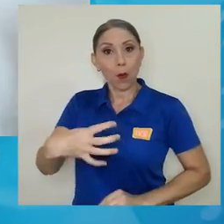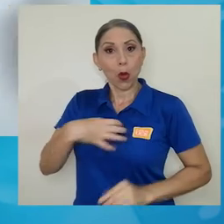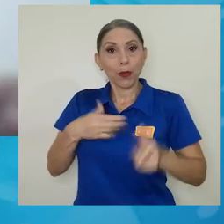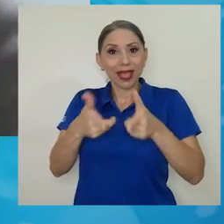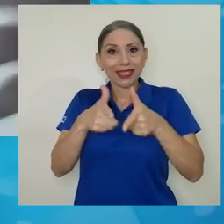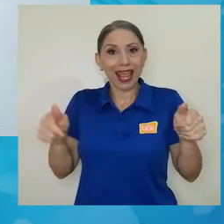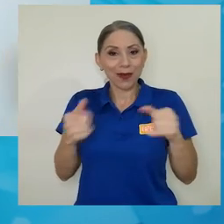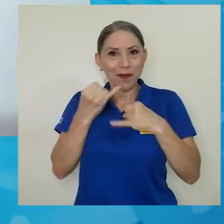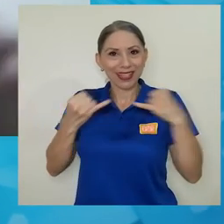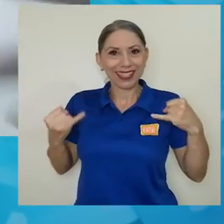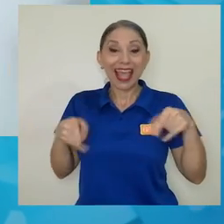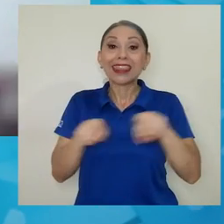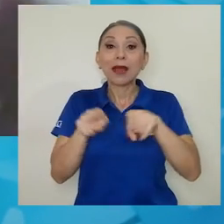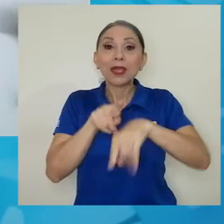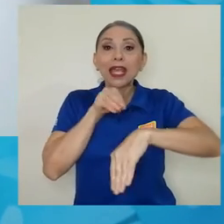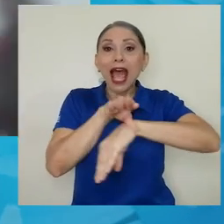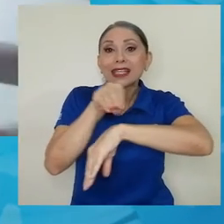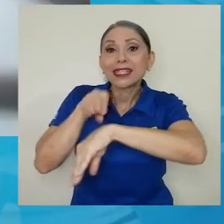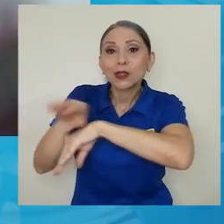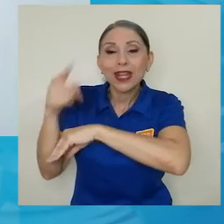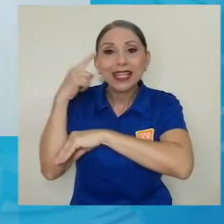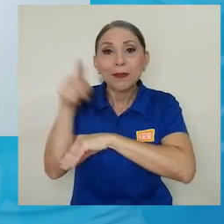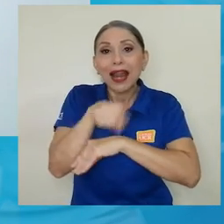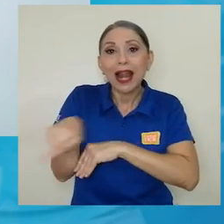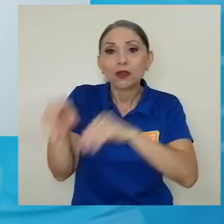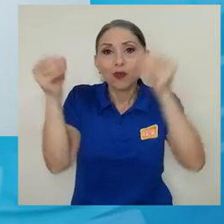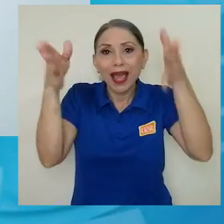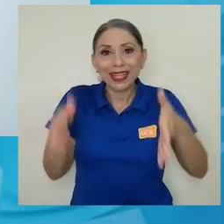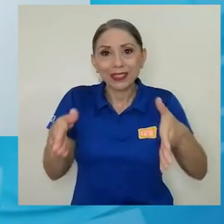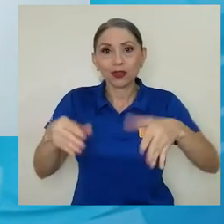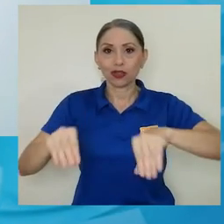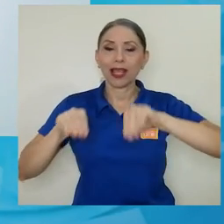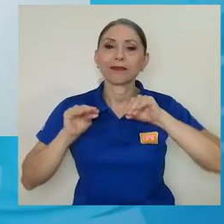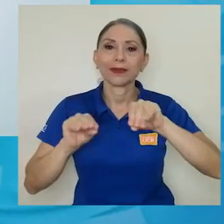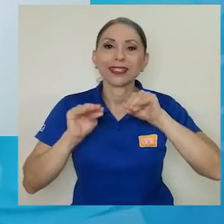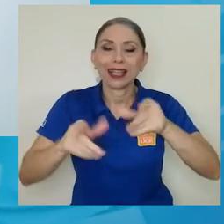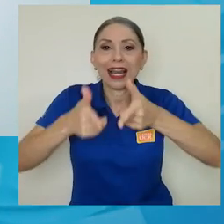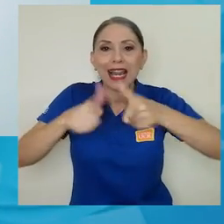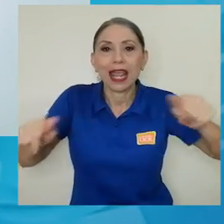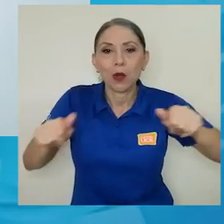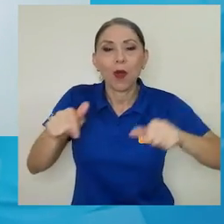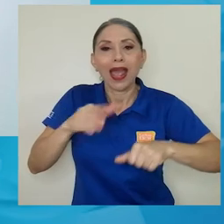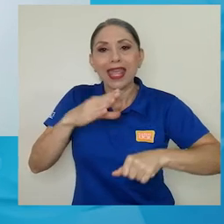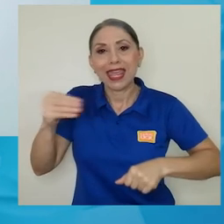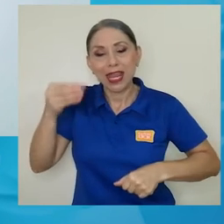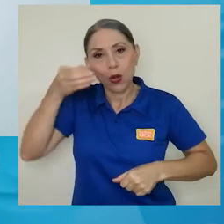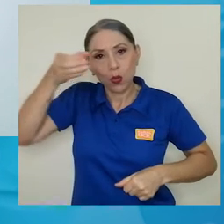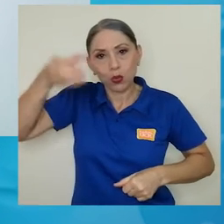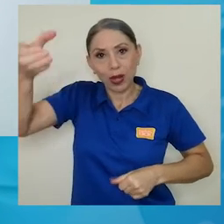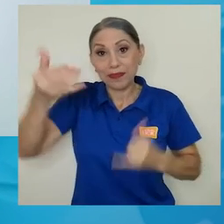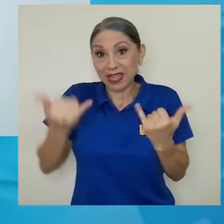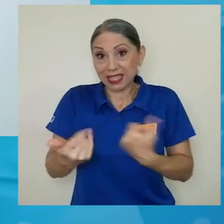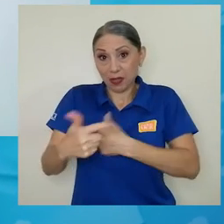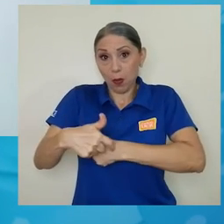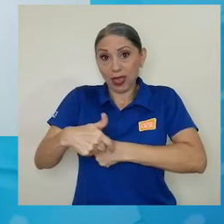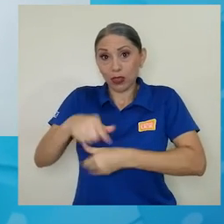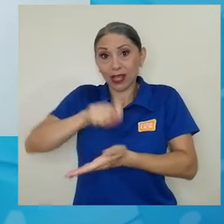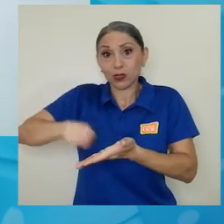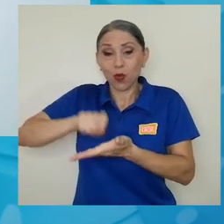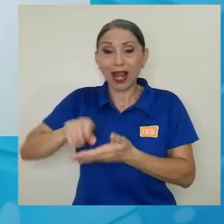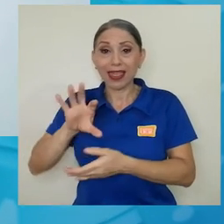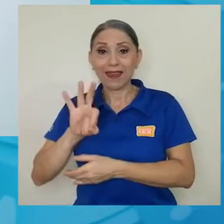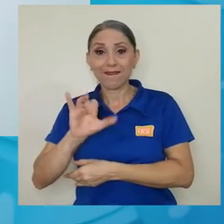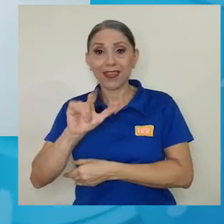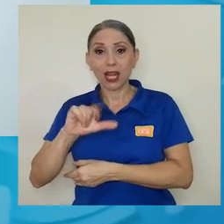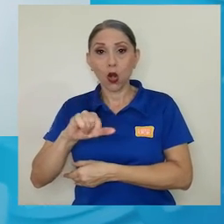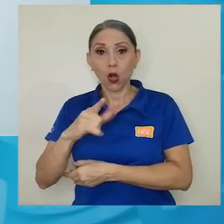asesorías para los maestros, las maestras que brindan las clases de lengua y cultura. En este momento, nosotros ahora en la Escuela de Filología,